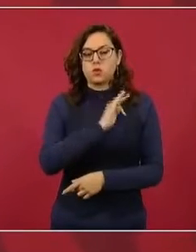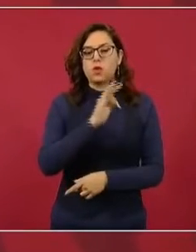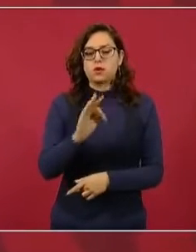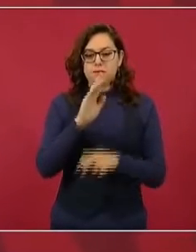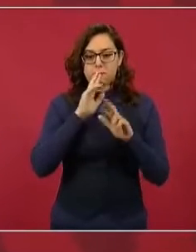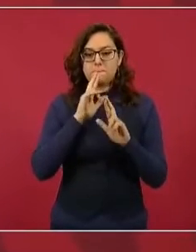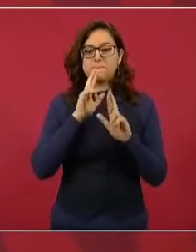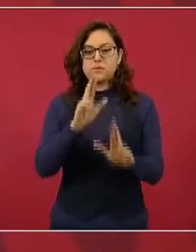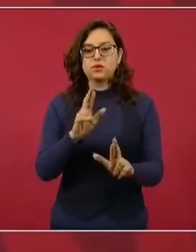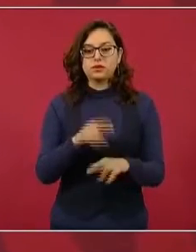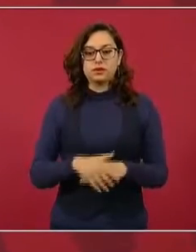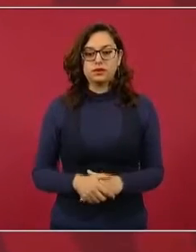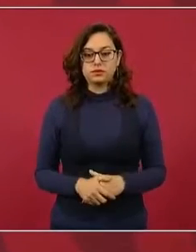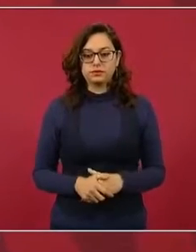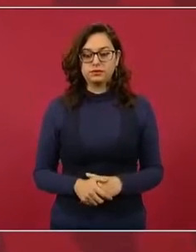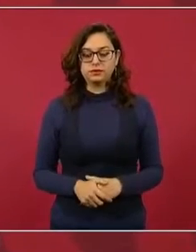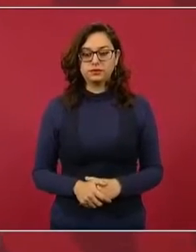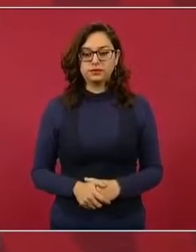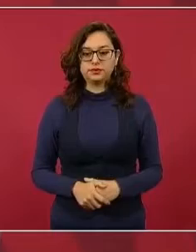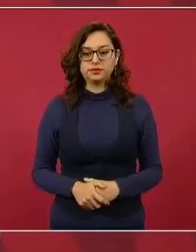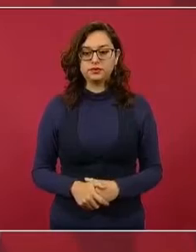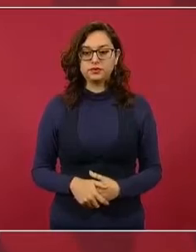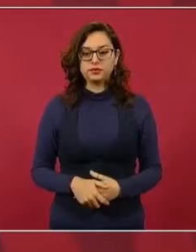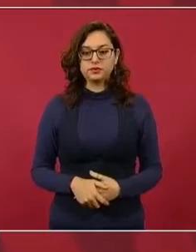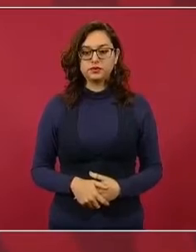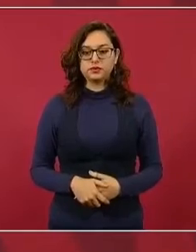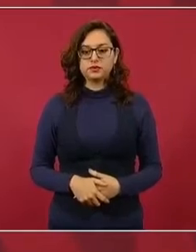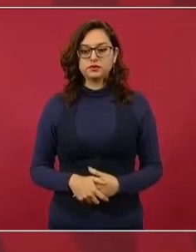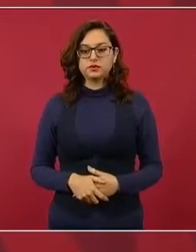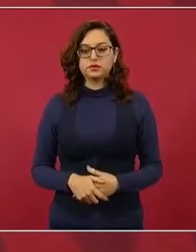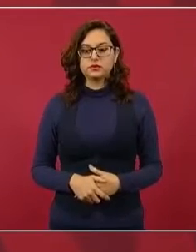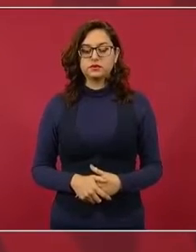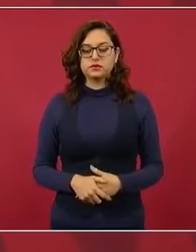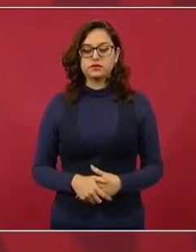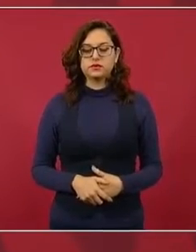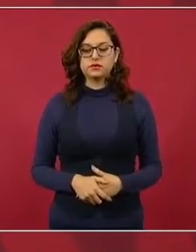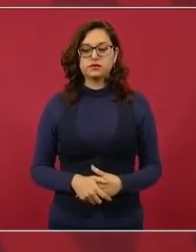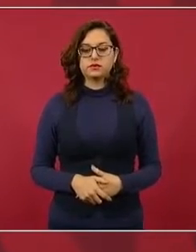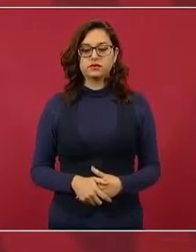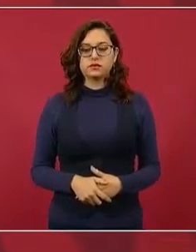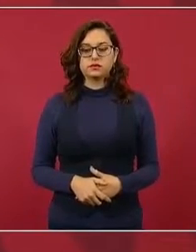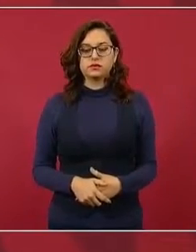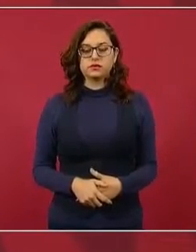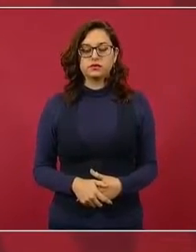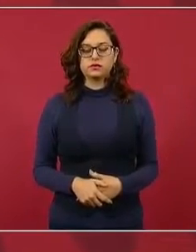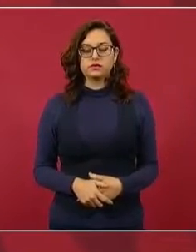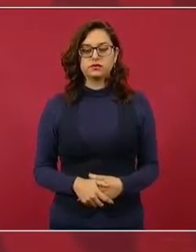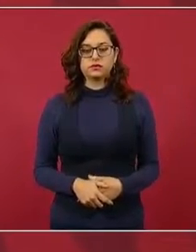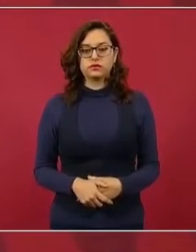Yo quiero expresar que